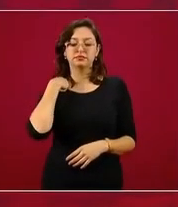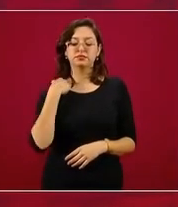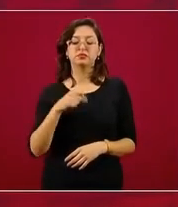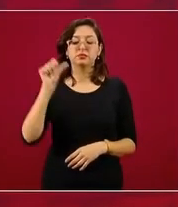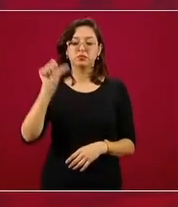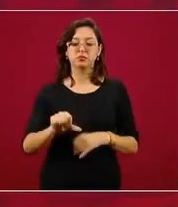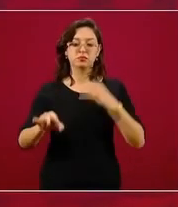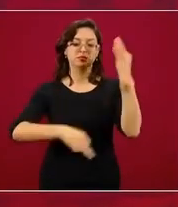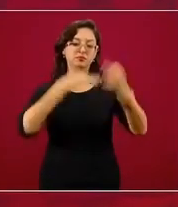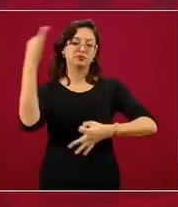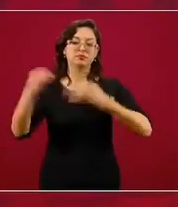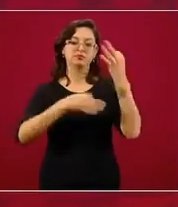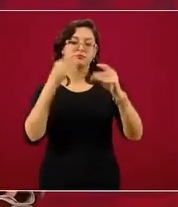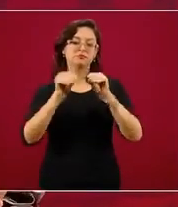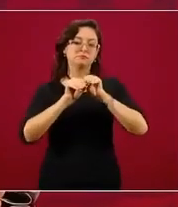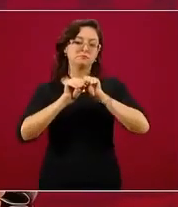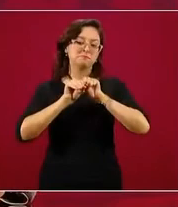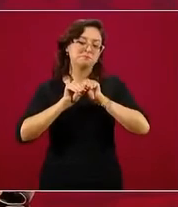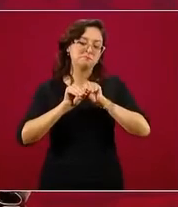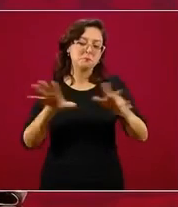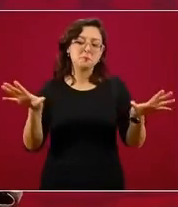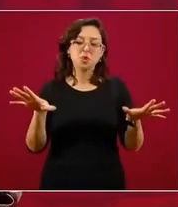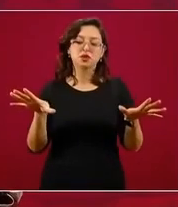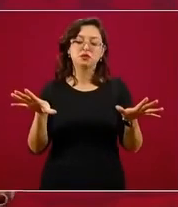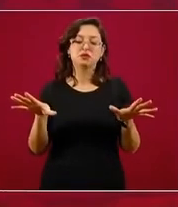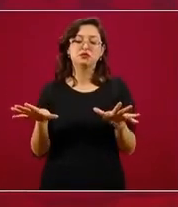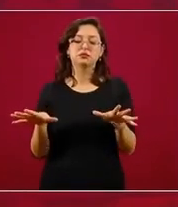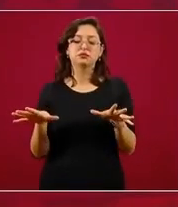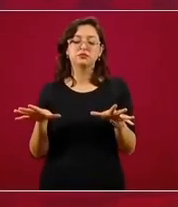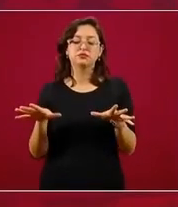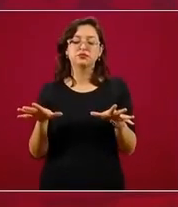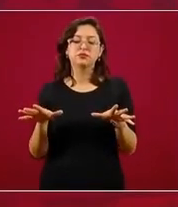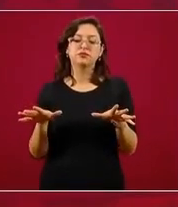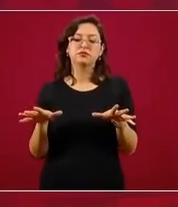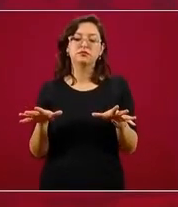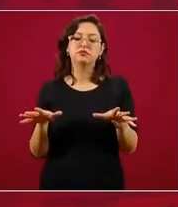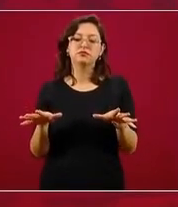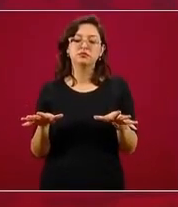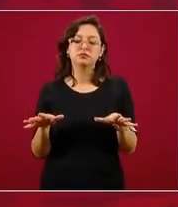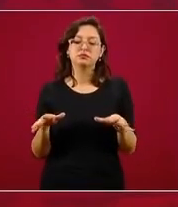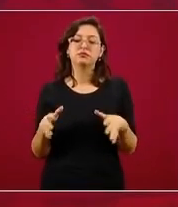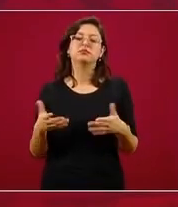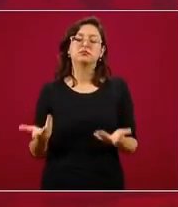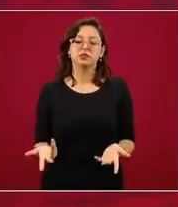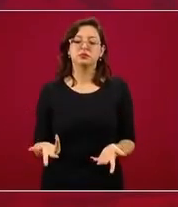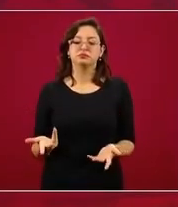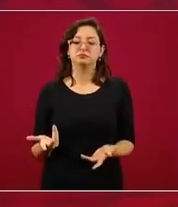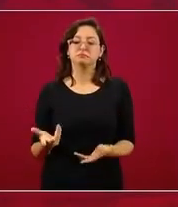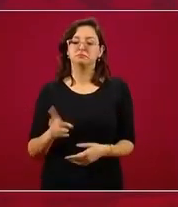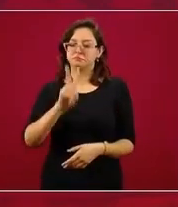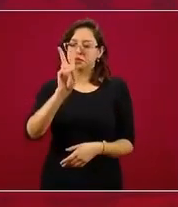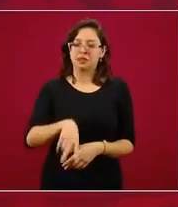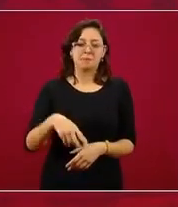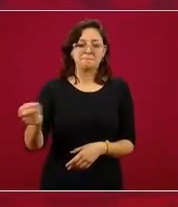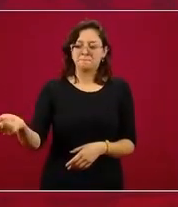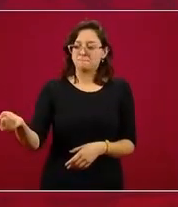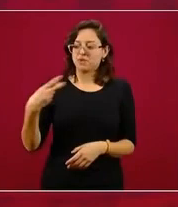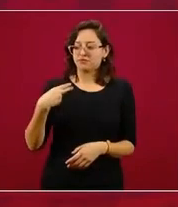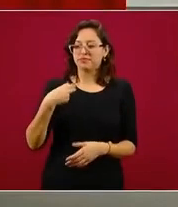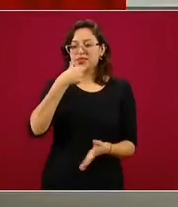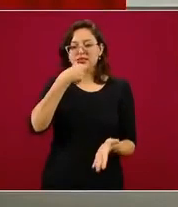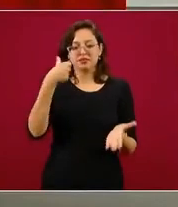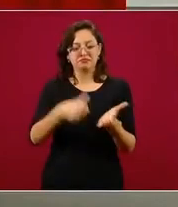públicos, en los medios públicos, tengo el privilegio de haber recibido la carta ya